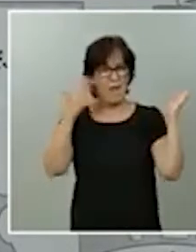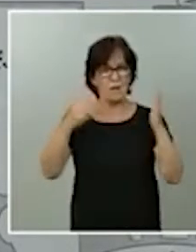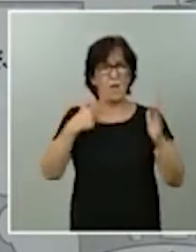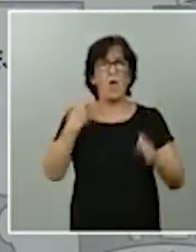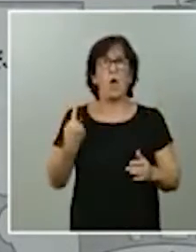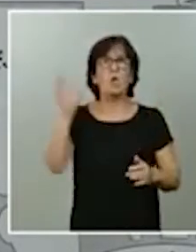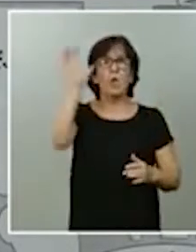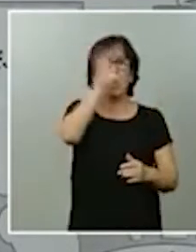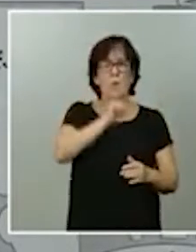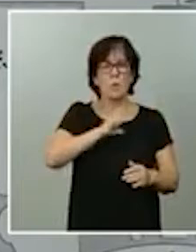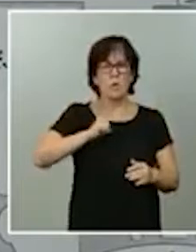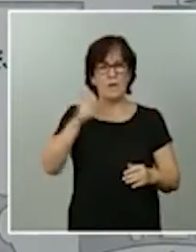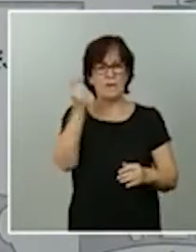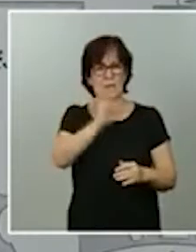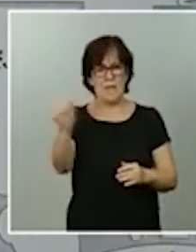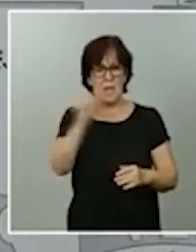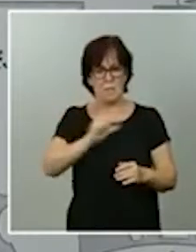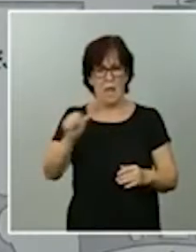durante unas semanas,